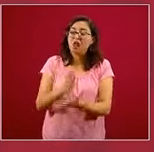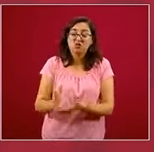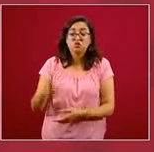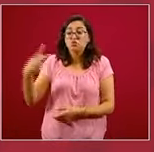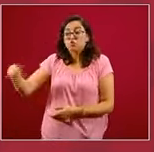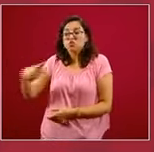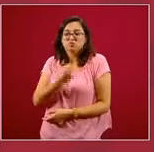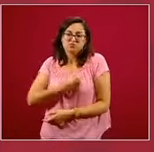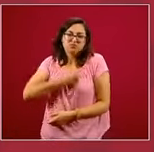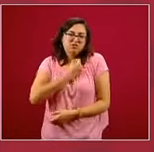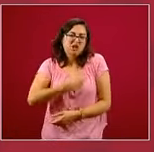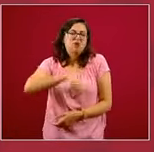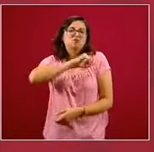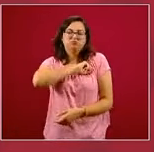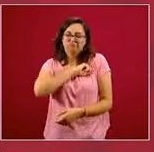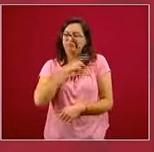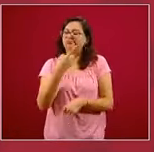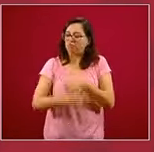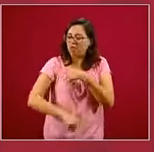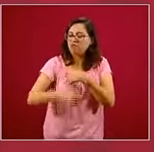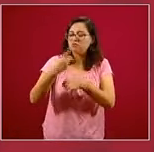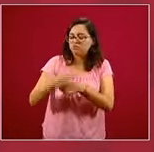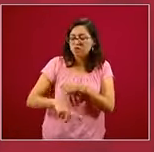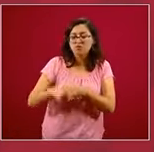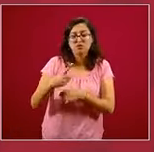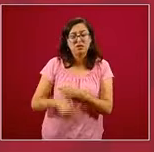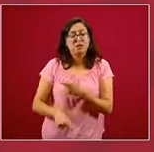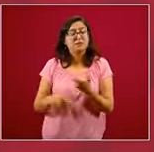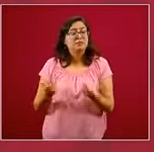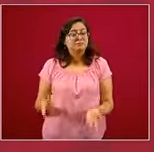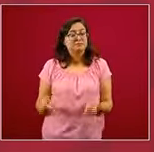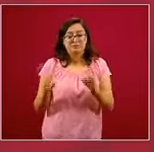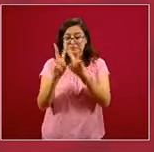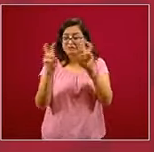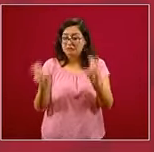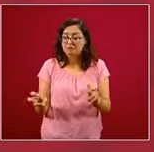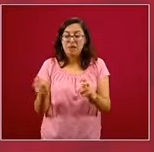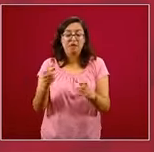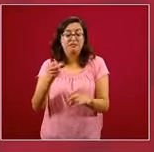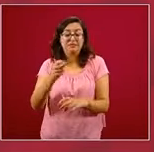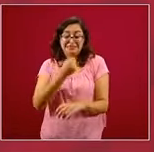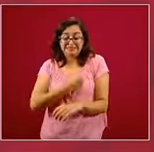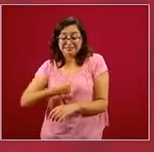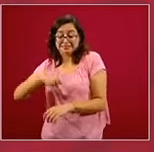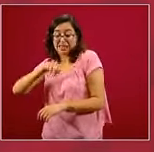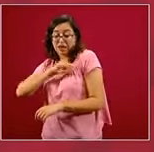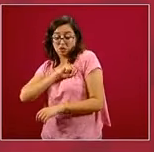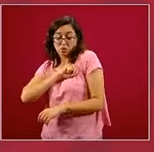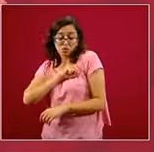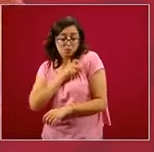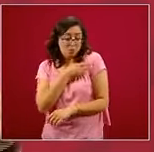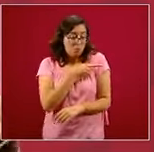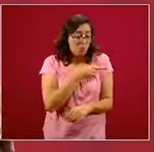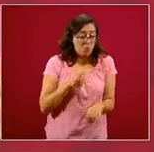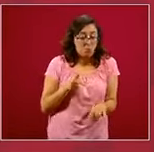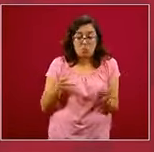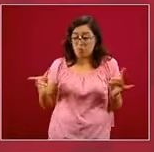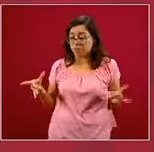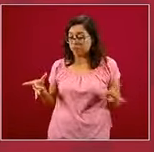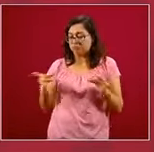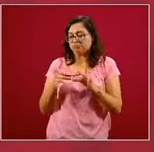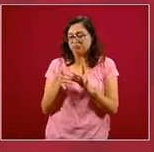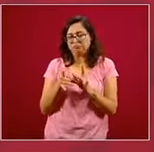casi cualquier aspecto de la salud pública existe una correlación entre pobreza y